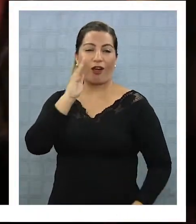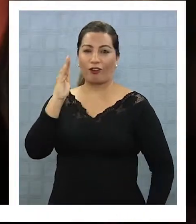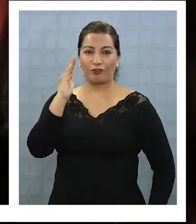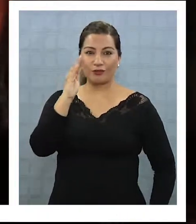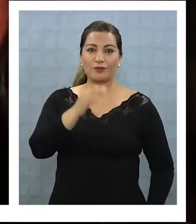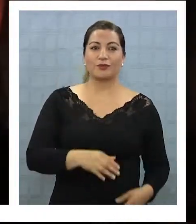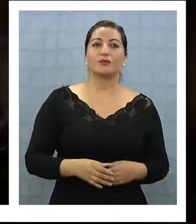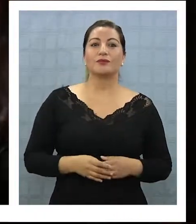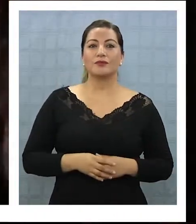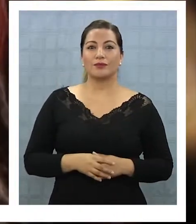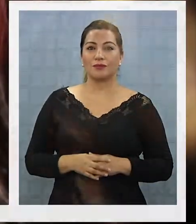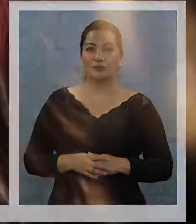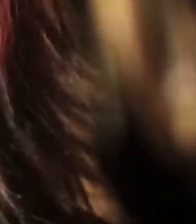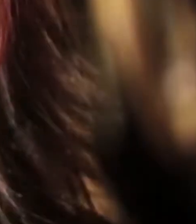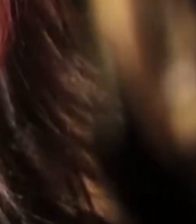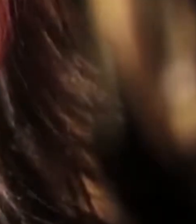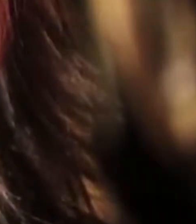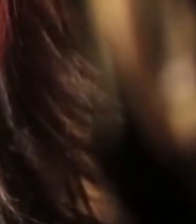mucho mejor.